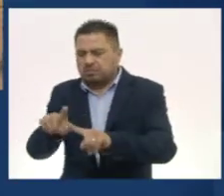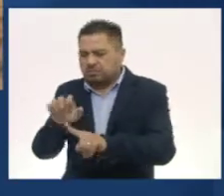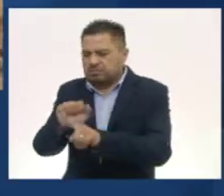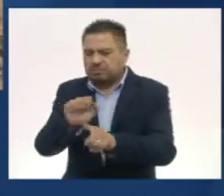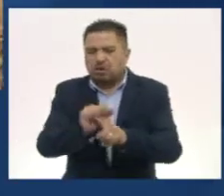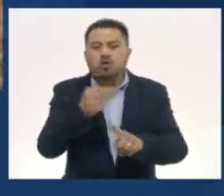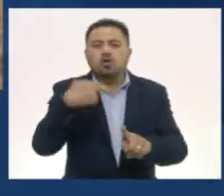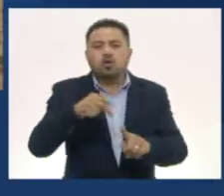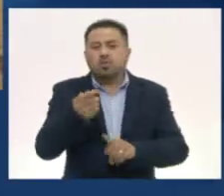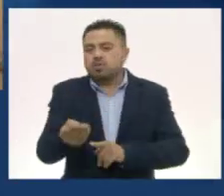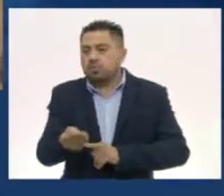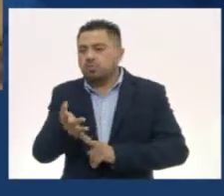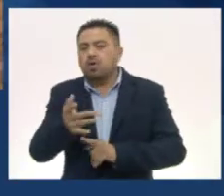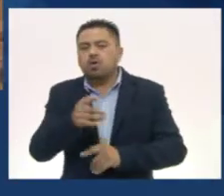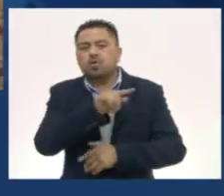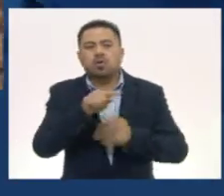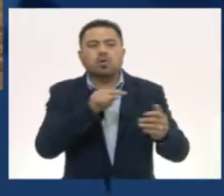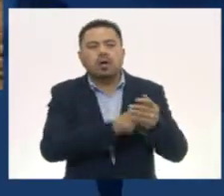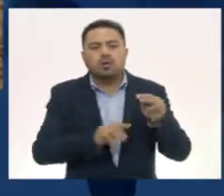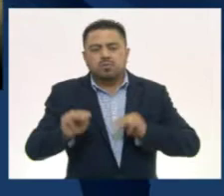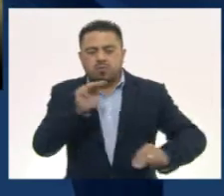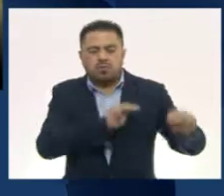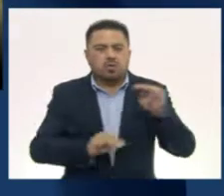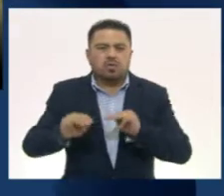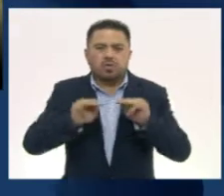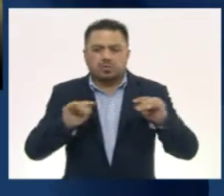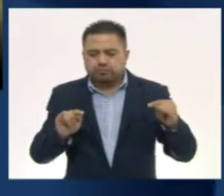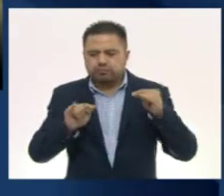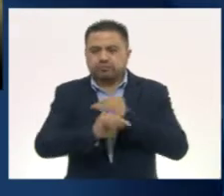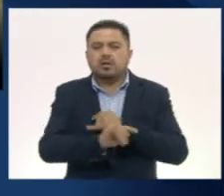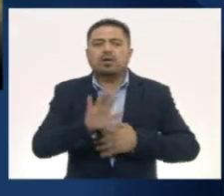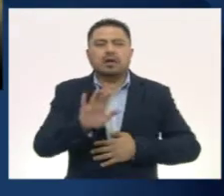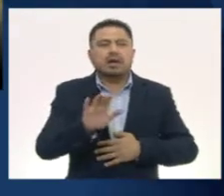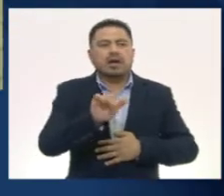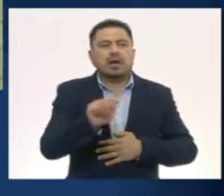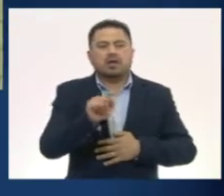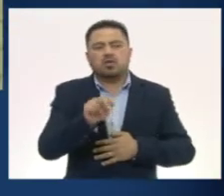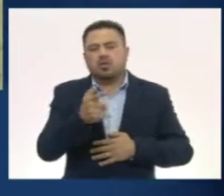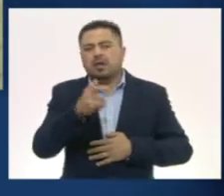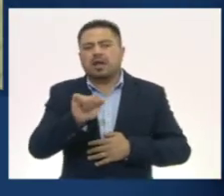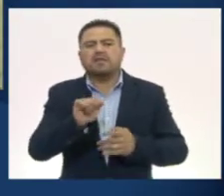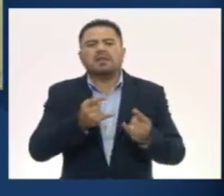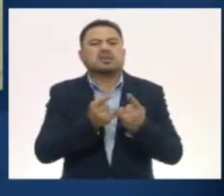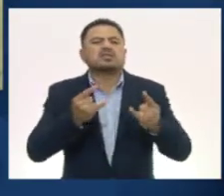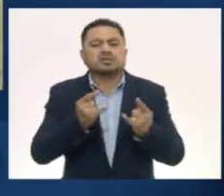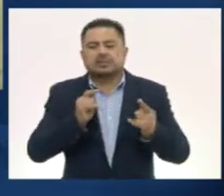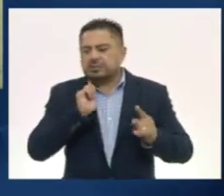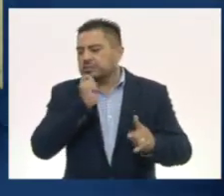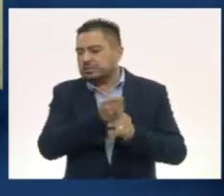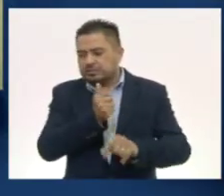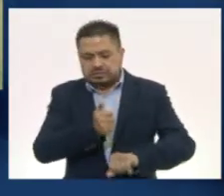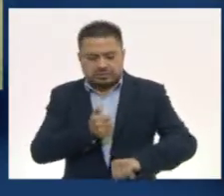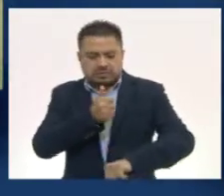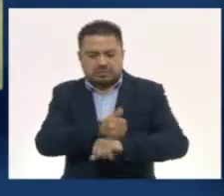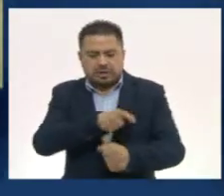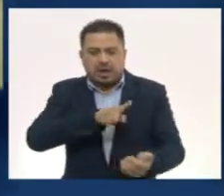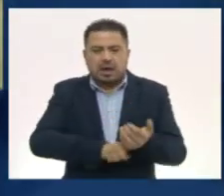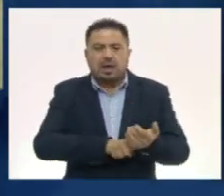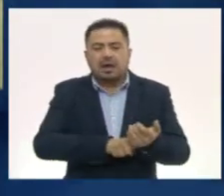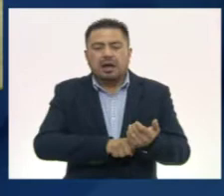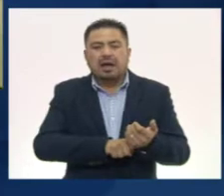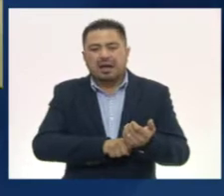nombres de lugares, cordilleras y caminos. Cartográficos históricos. Detallan territorios y linderos de una